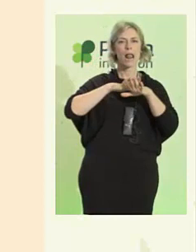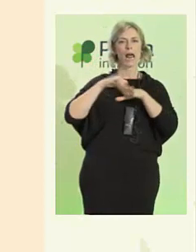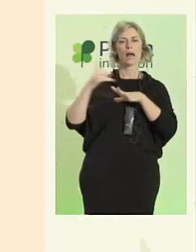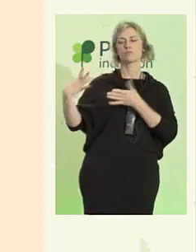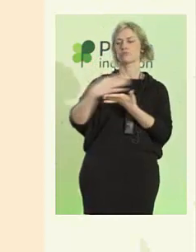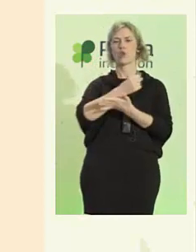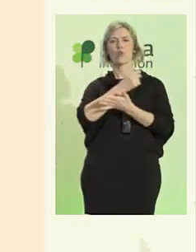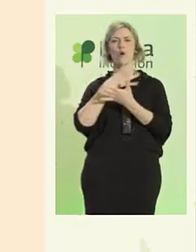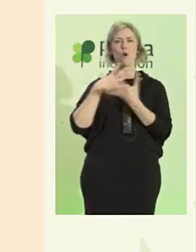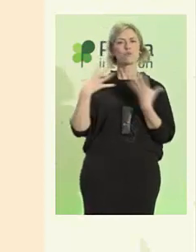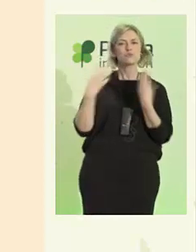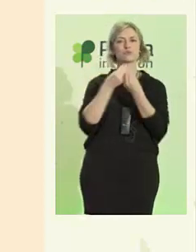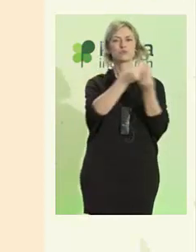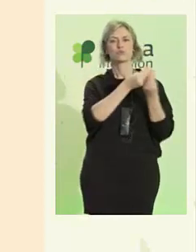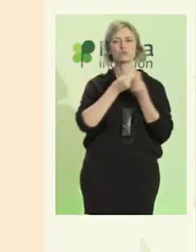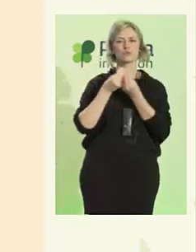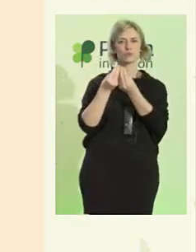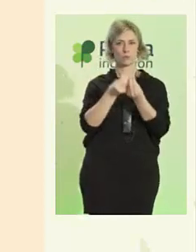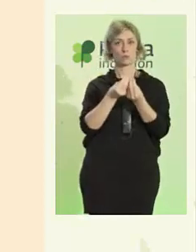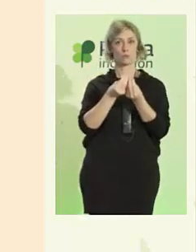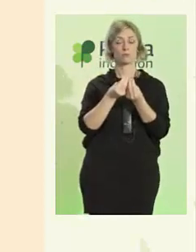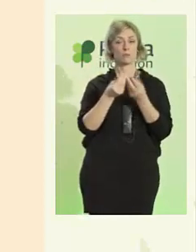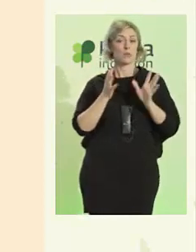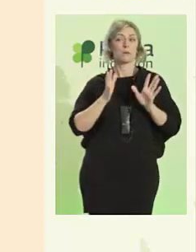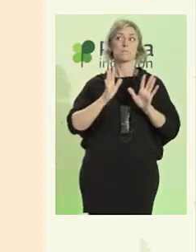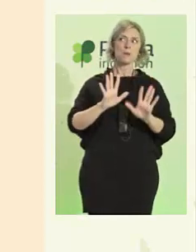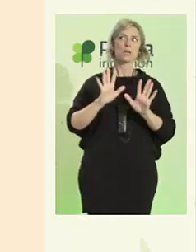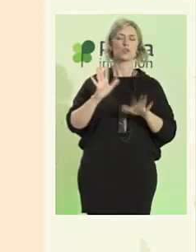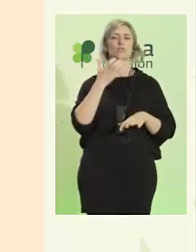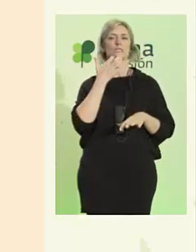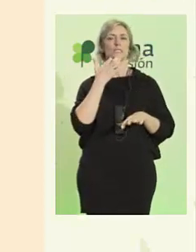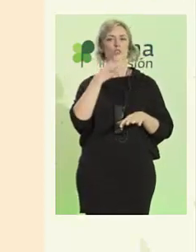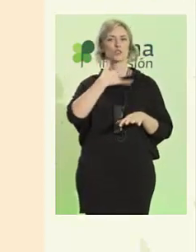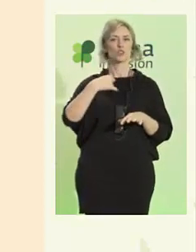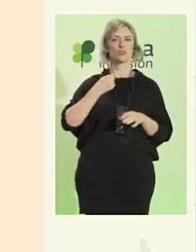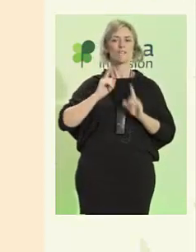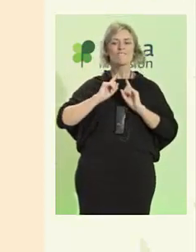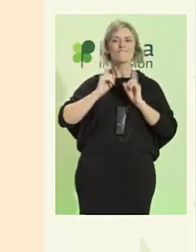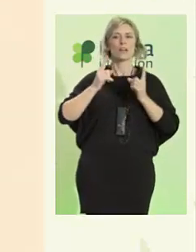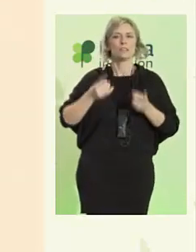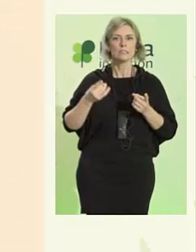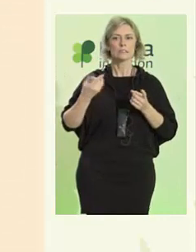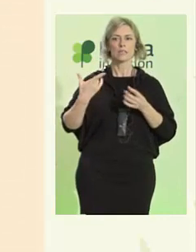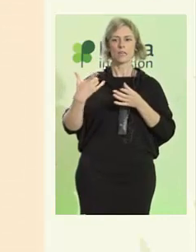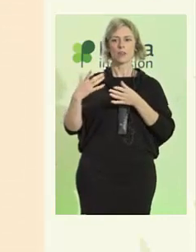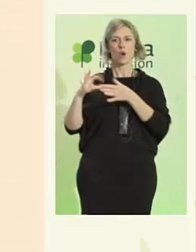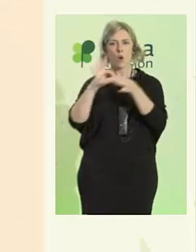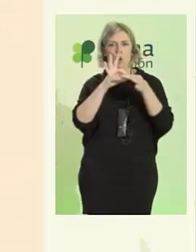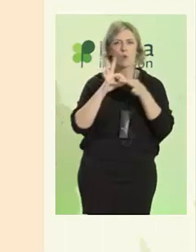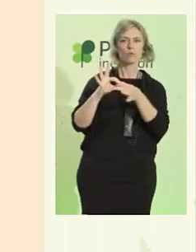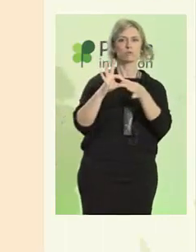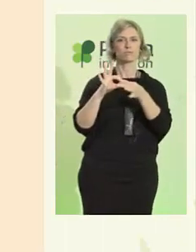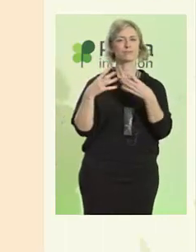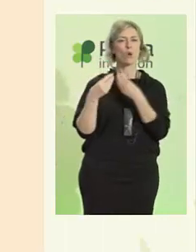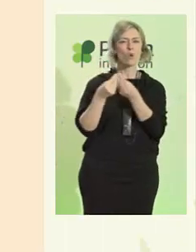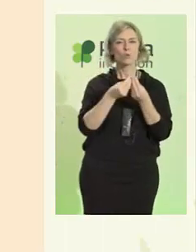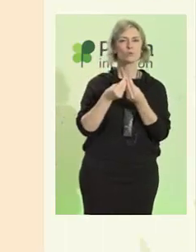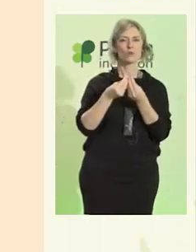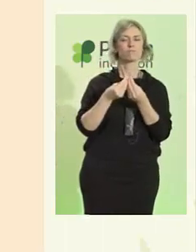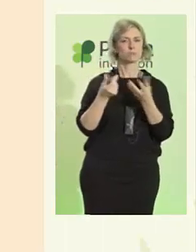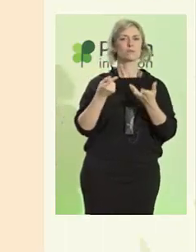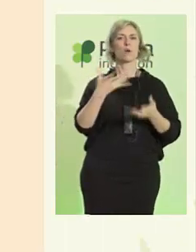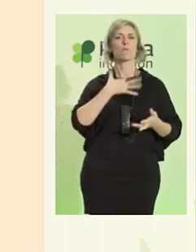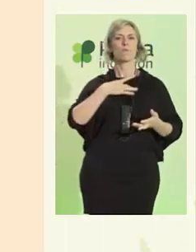Pero si tenemos esa valentía y esas conexiones, esos vínculos, podremos ser